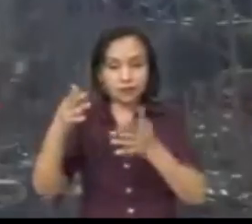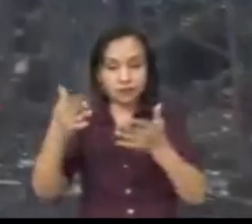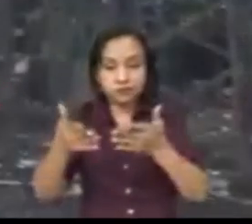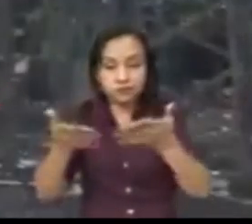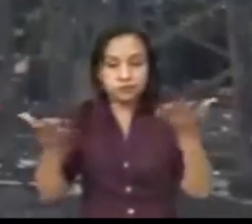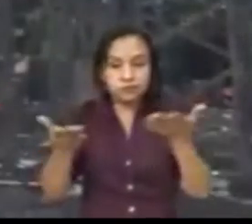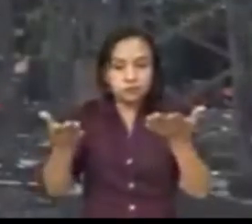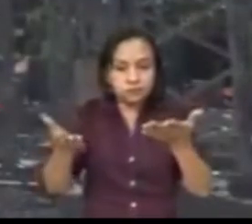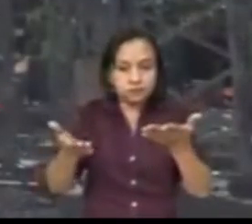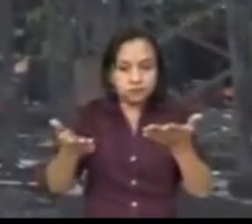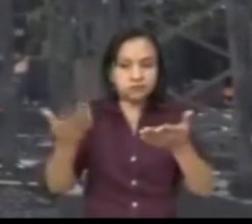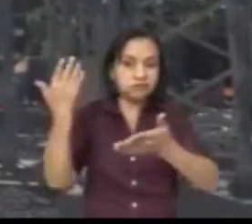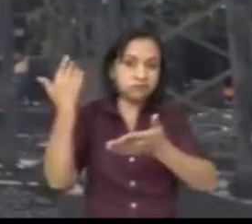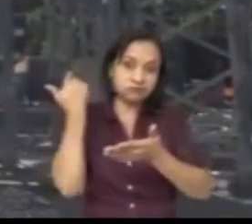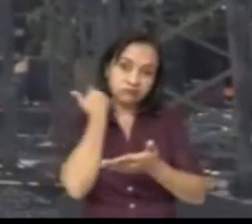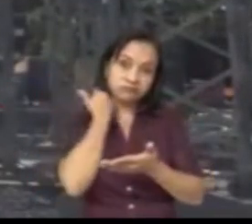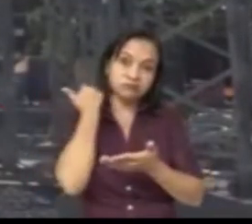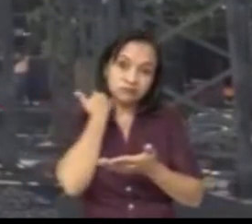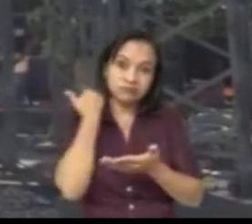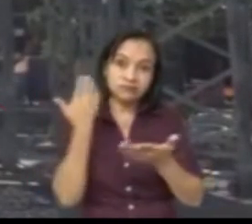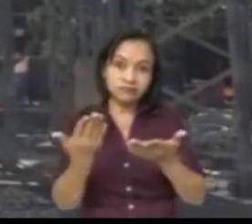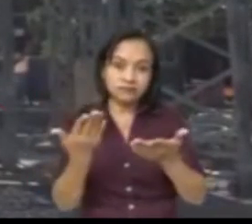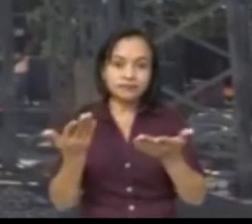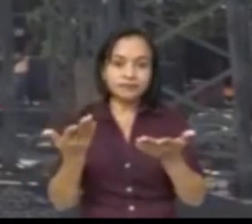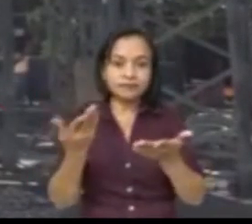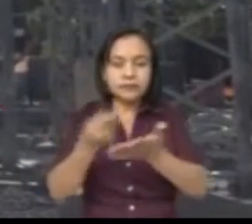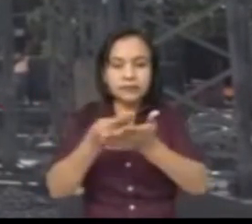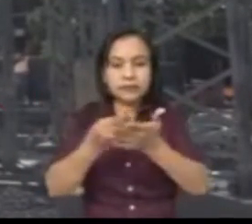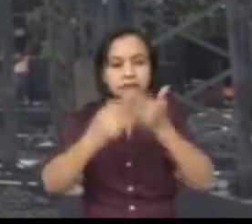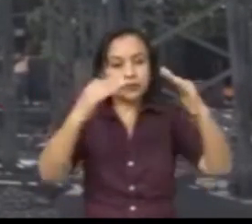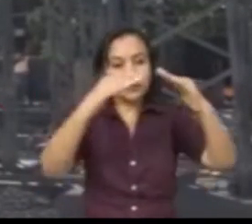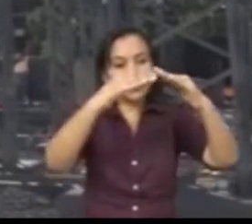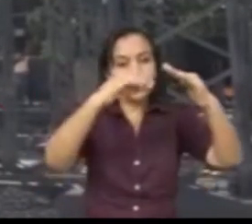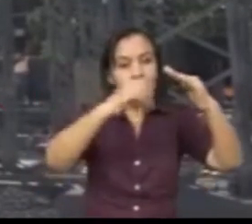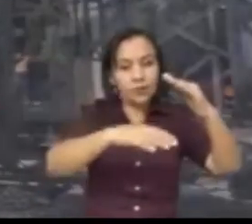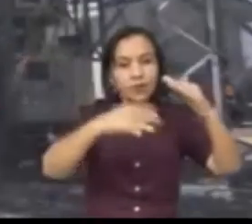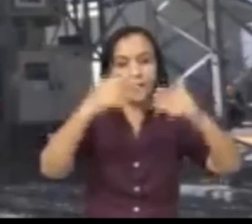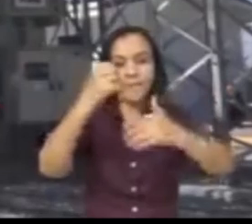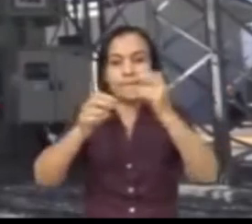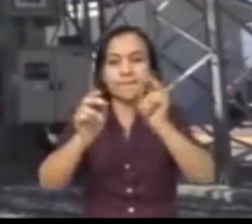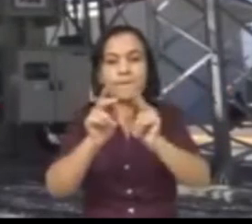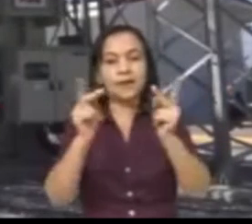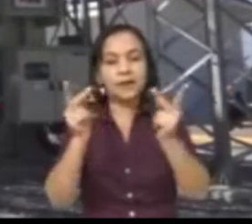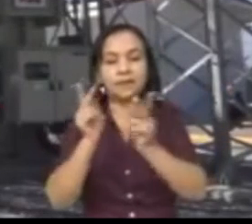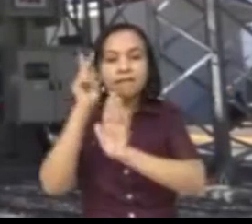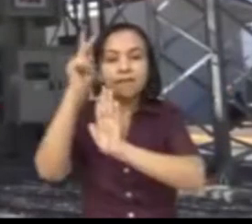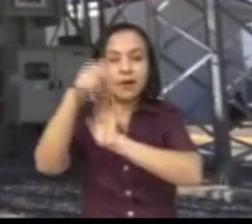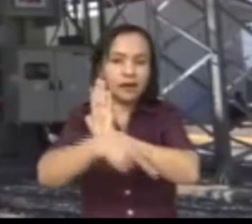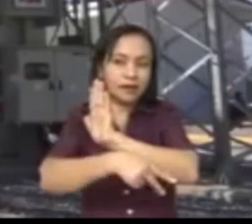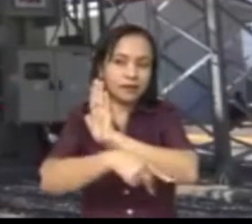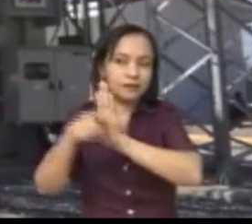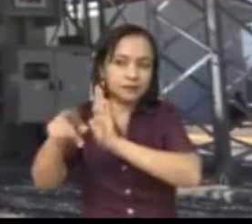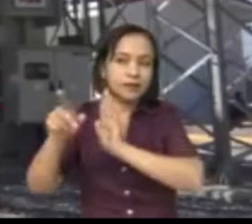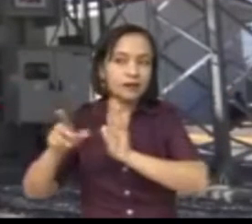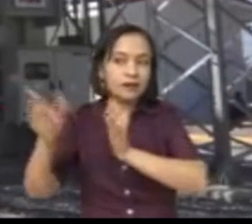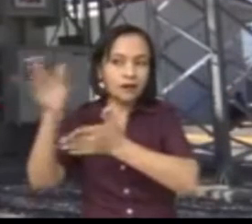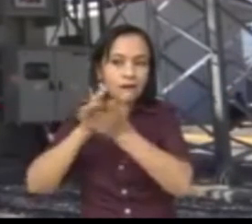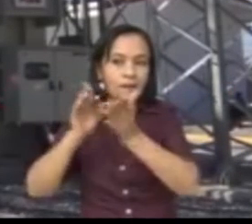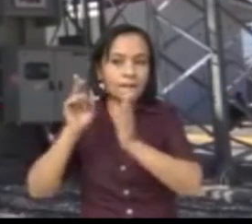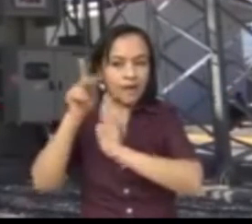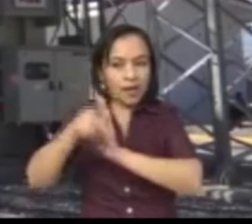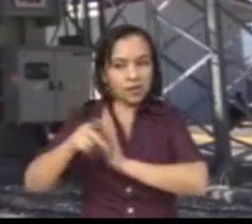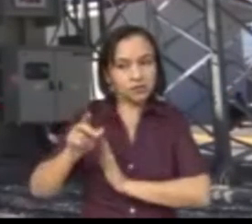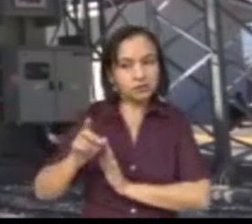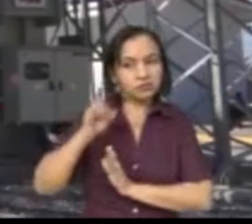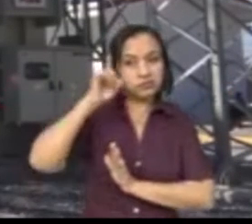La iniciativa de impulsar fuentes renovables en el país para cambiar la matriz energética trae consigo la opción de la movilidad